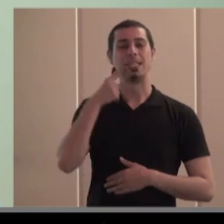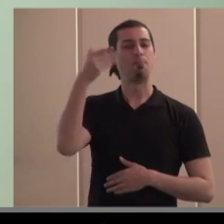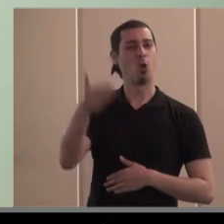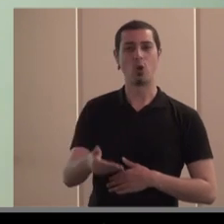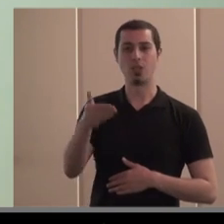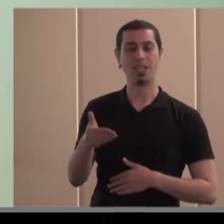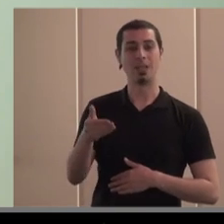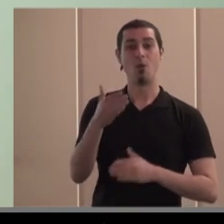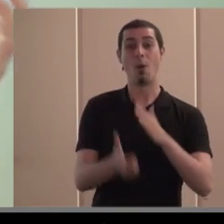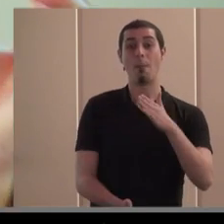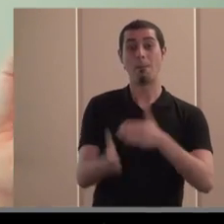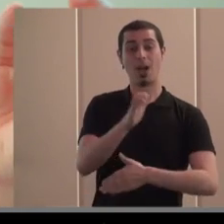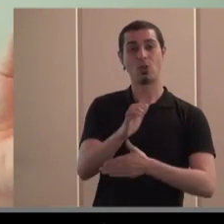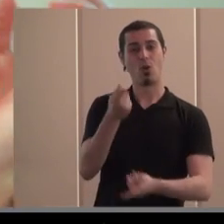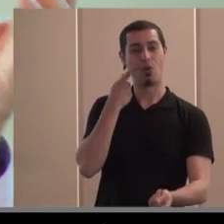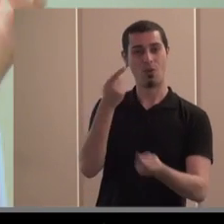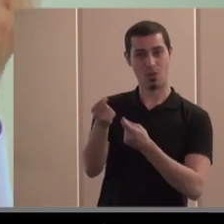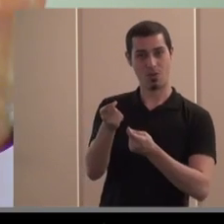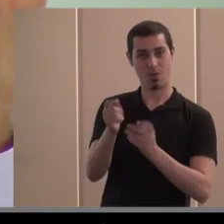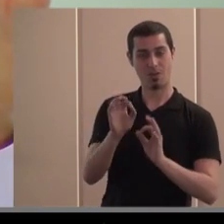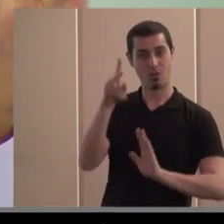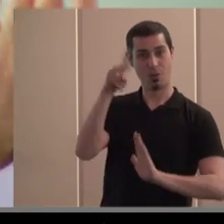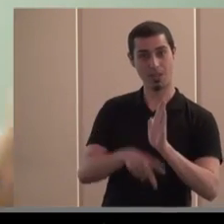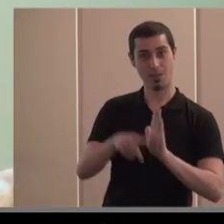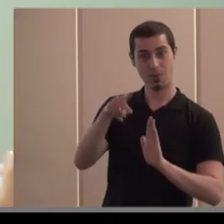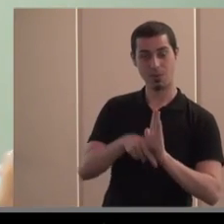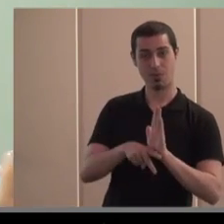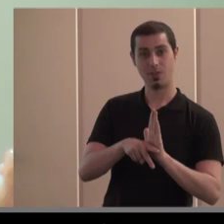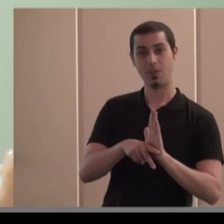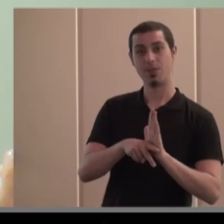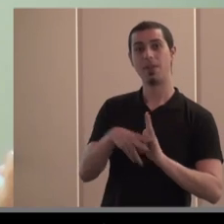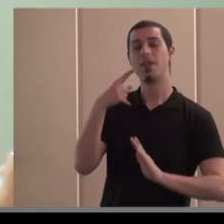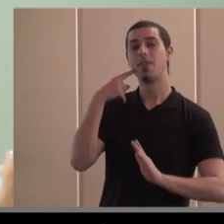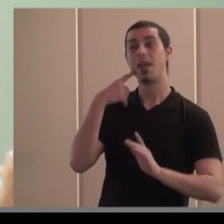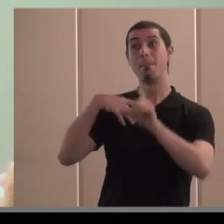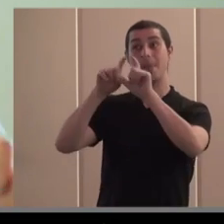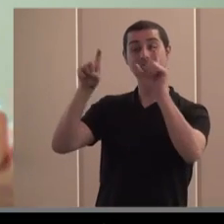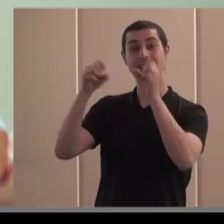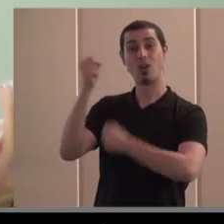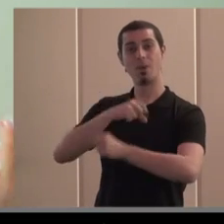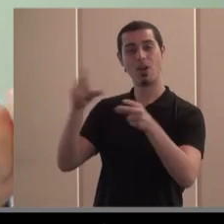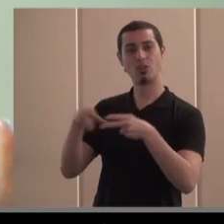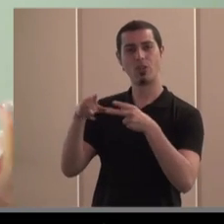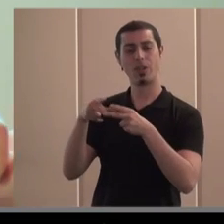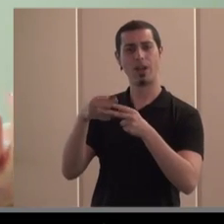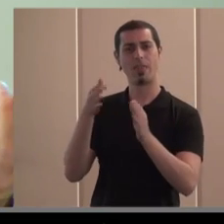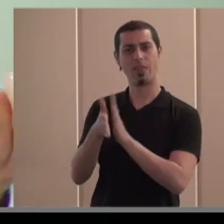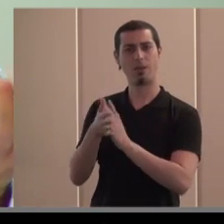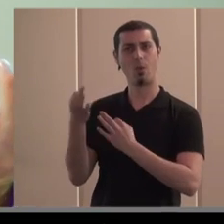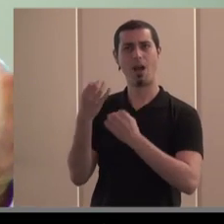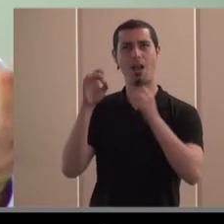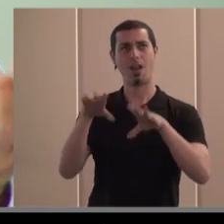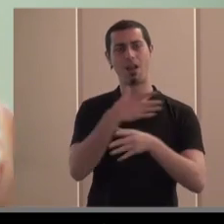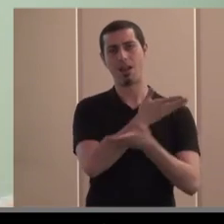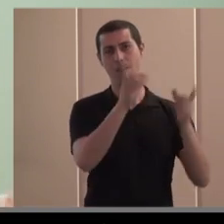imprescindible que el marco normativo y regulatorio permita que las empresas de economía social operen en pie de igualdad con otras formas de empresa